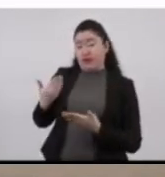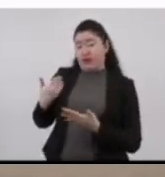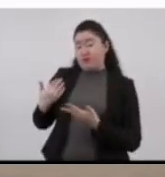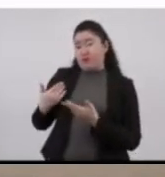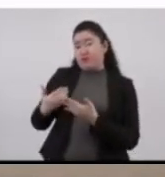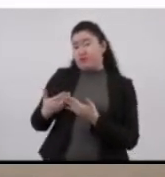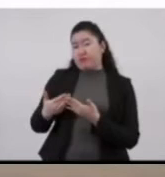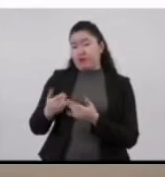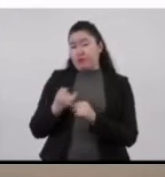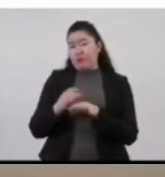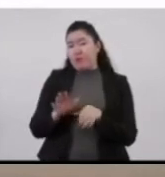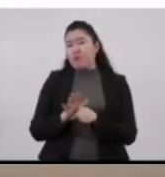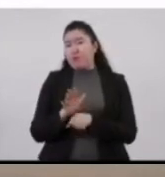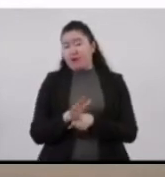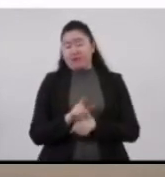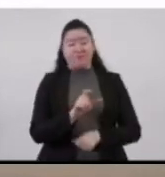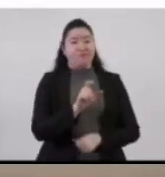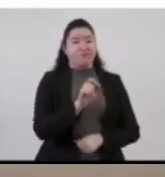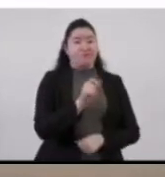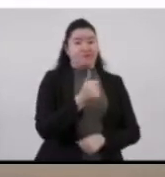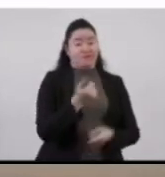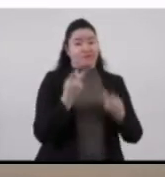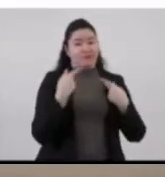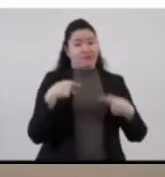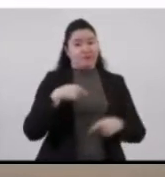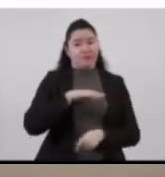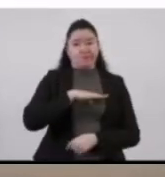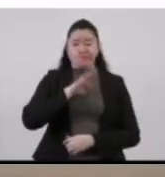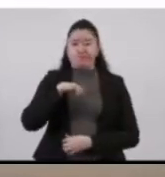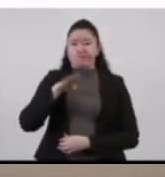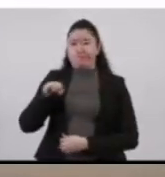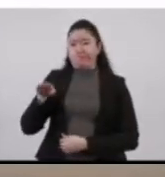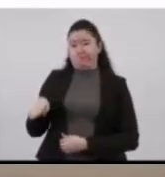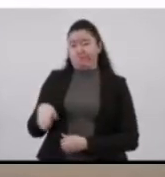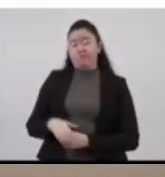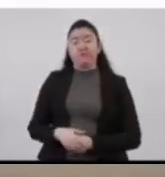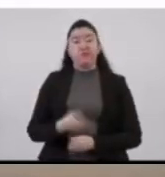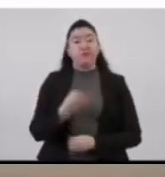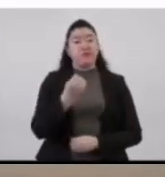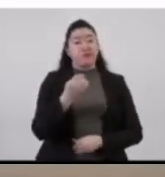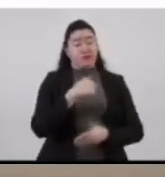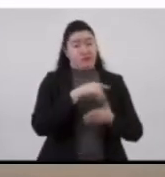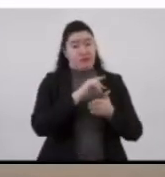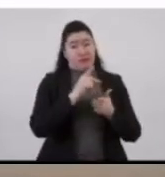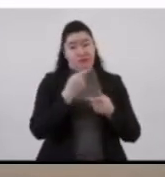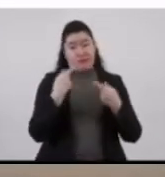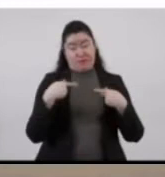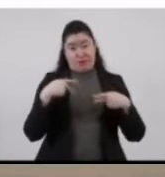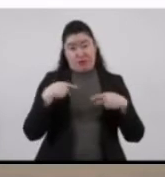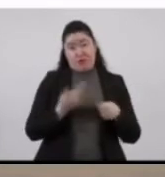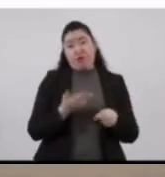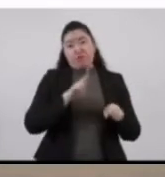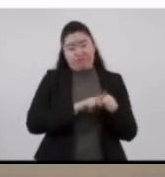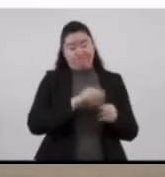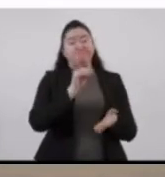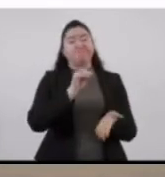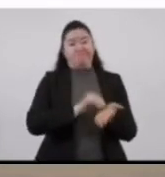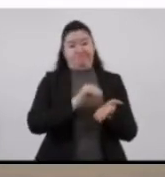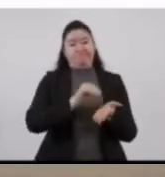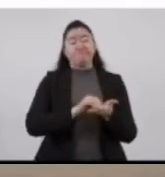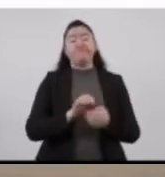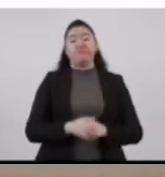tenemos 26 personas sensiblemente fallecidas, 9 personas aún hospitalizadas,